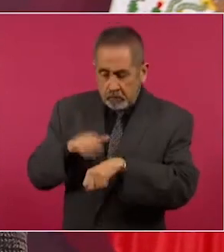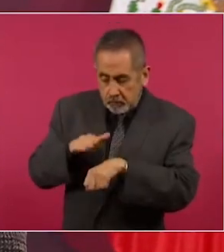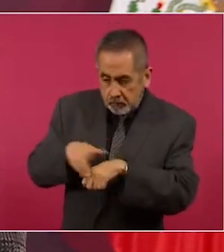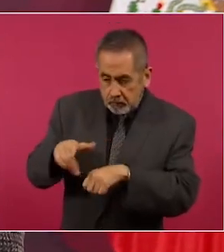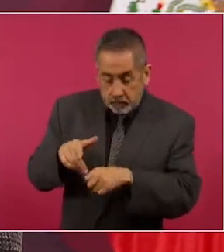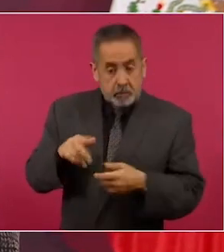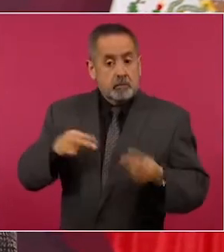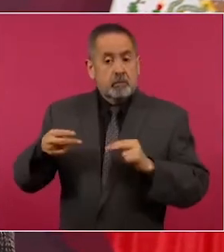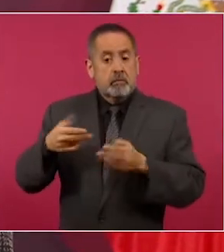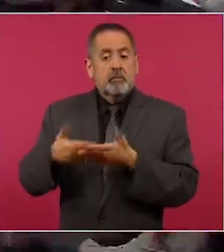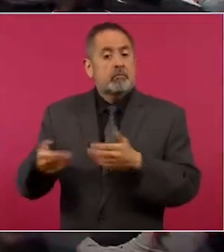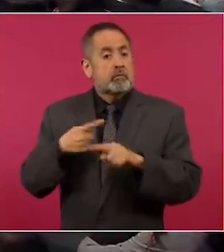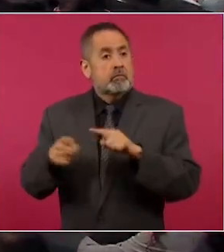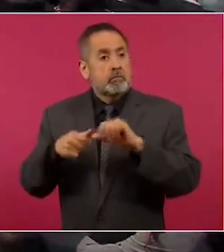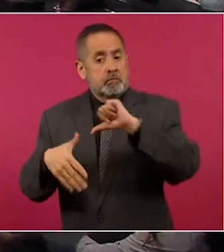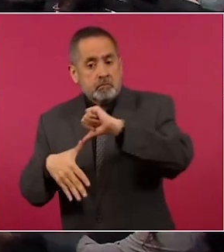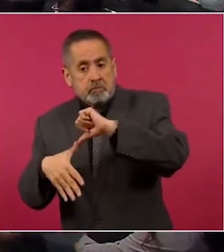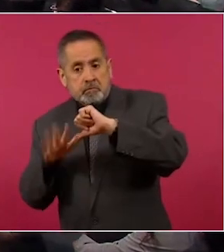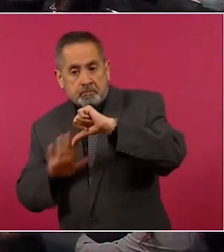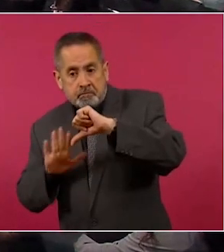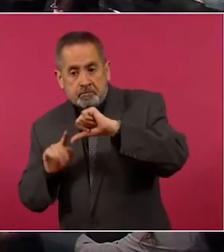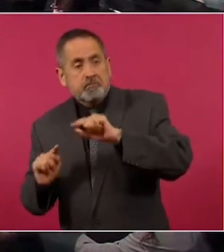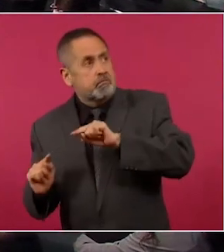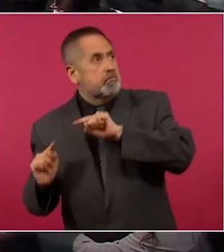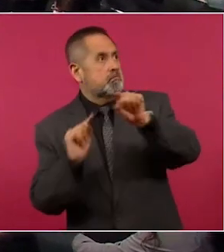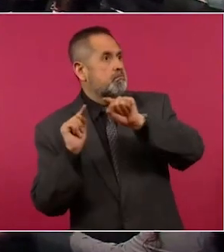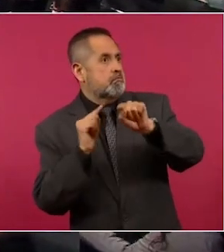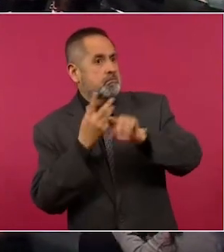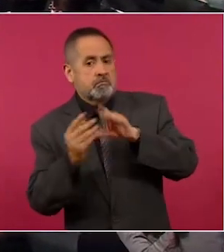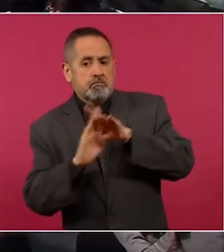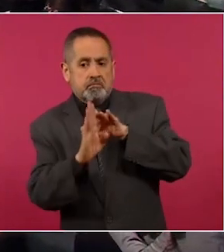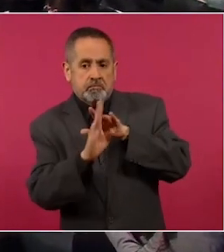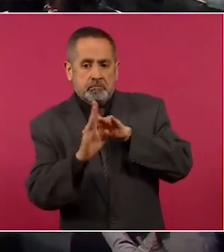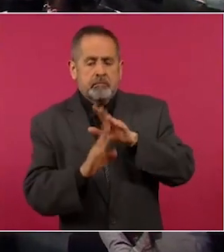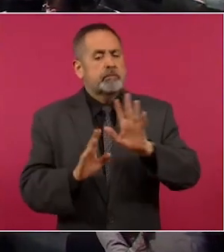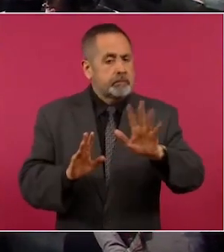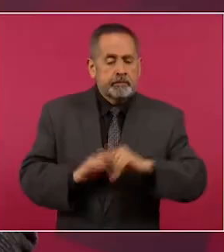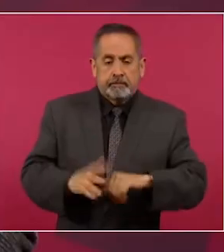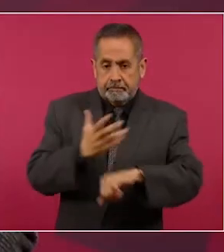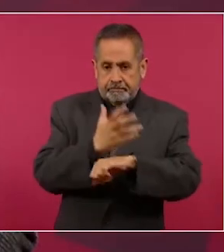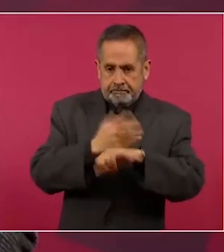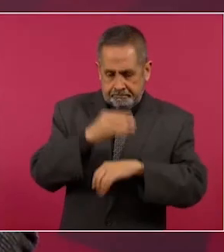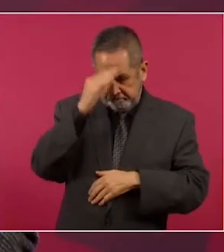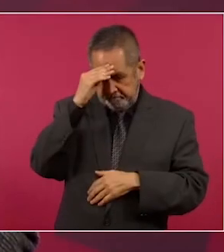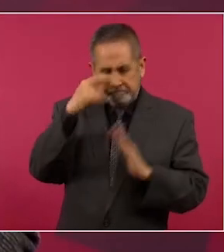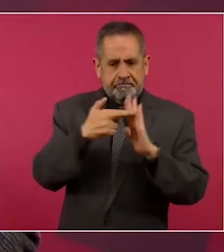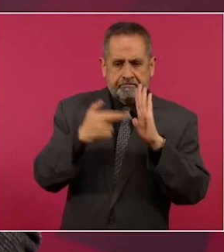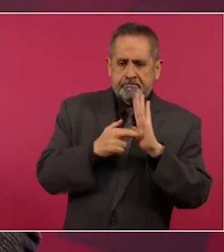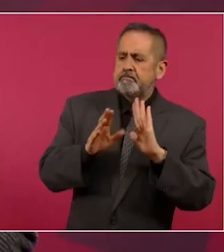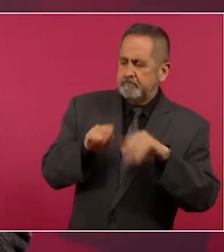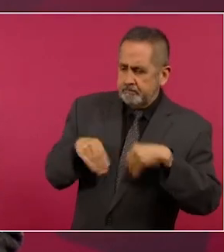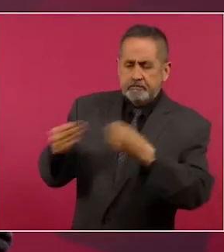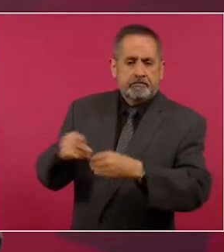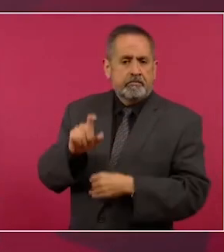ahora son más estos países. Entonces, Estados Unidos creó un mecanismo para entregar